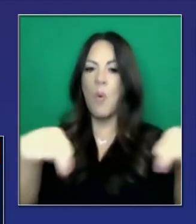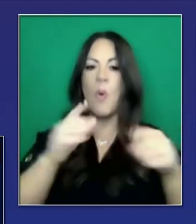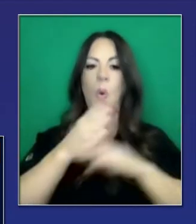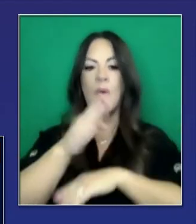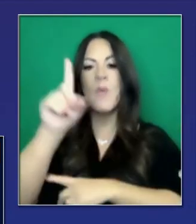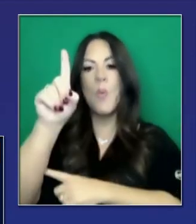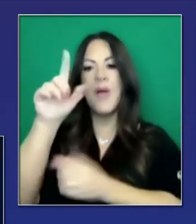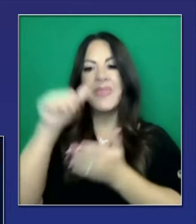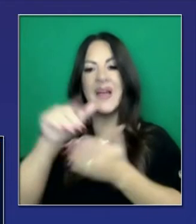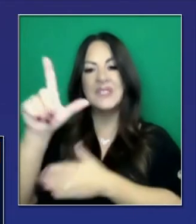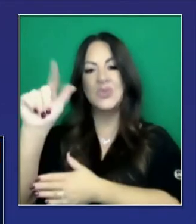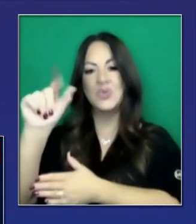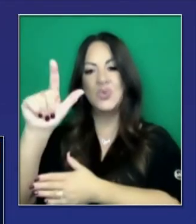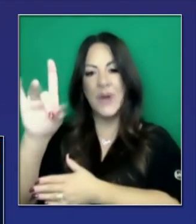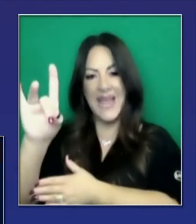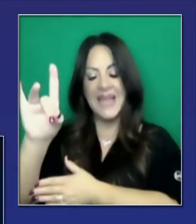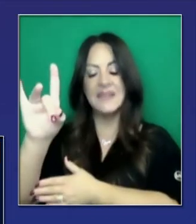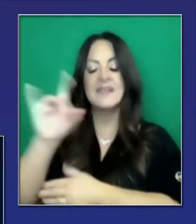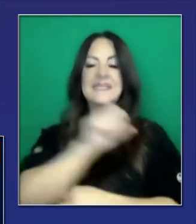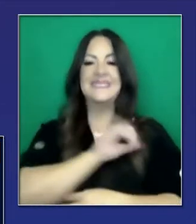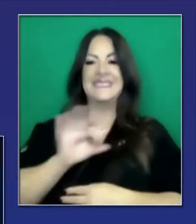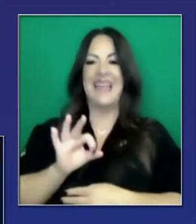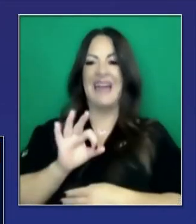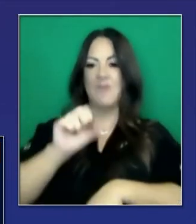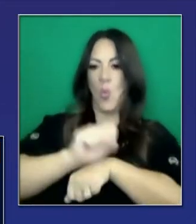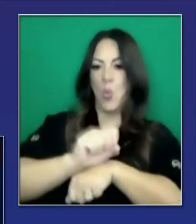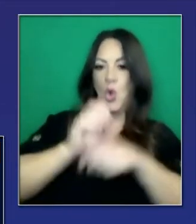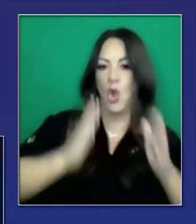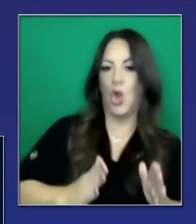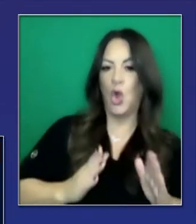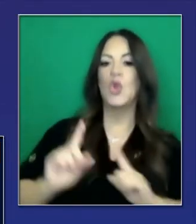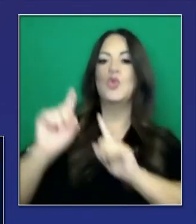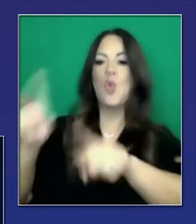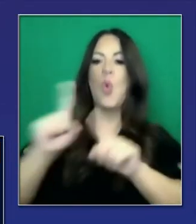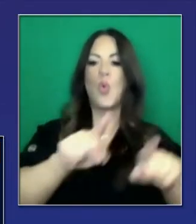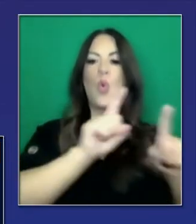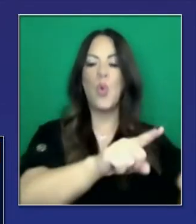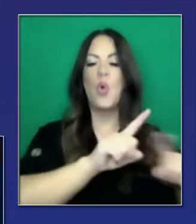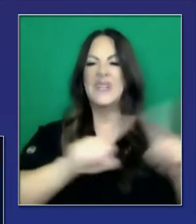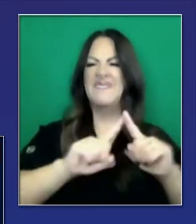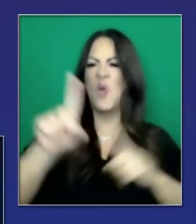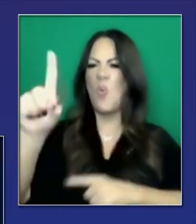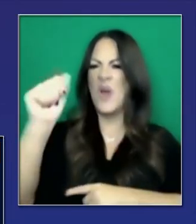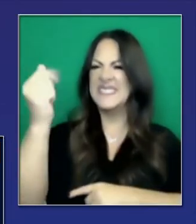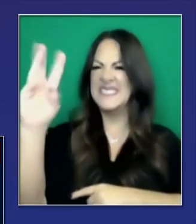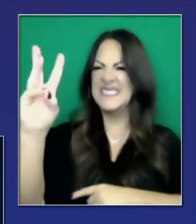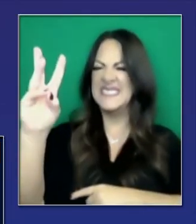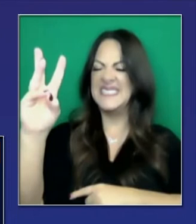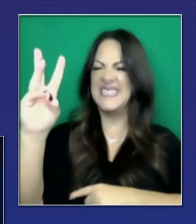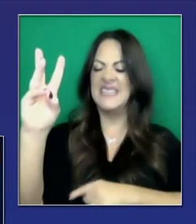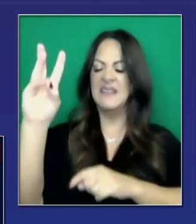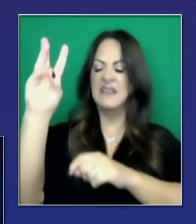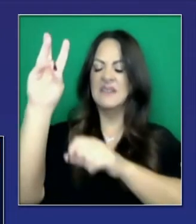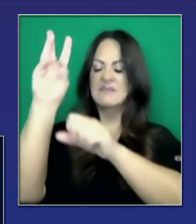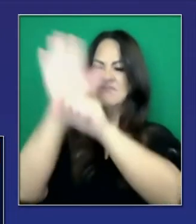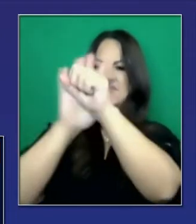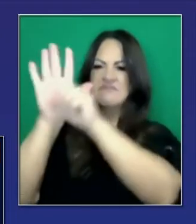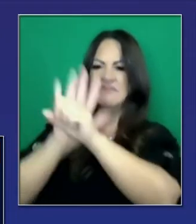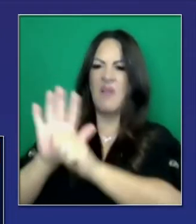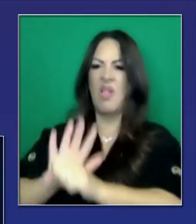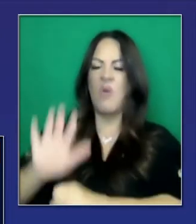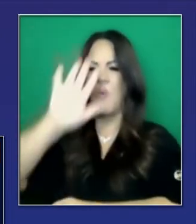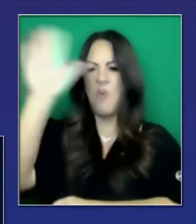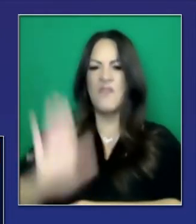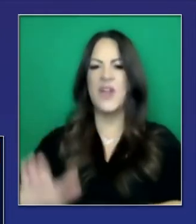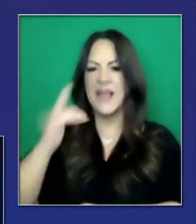en el estado,,028 miembros del personal médico, 1,028 que han sido desplegados a través de